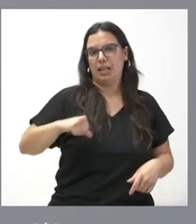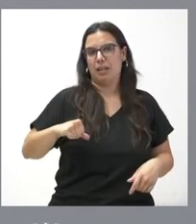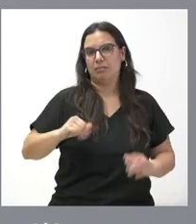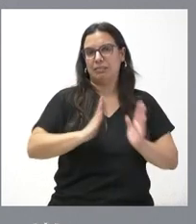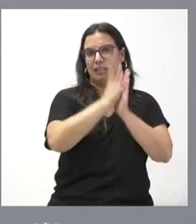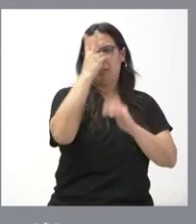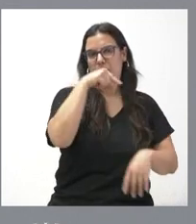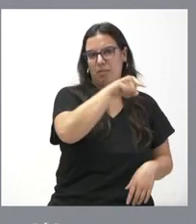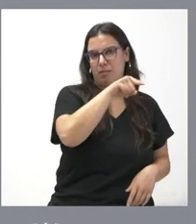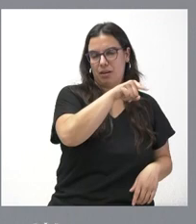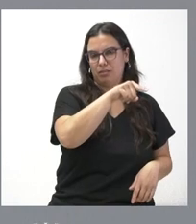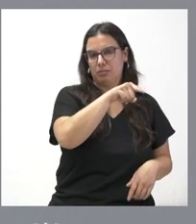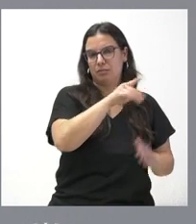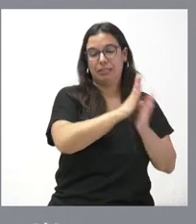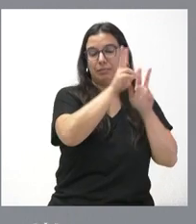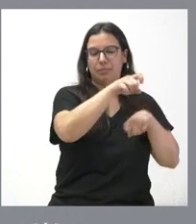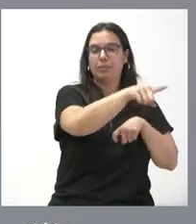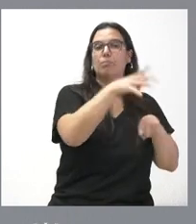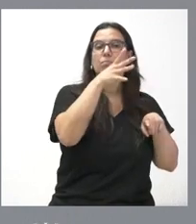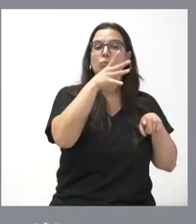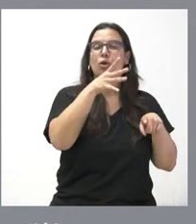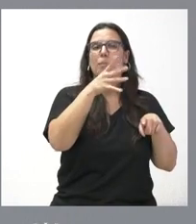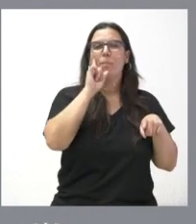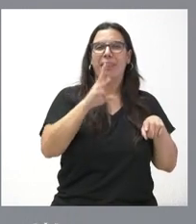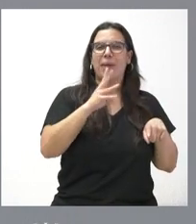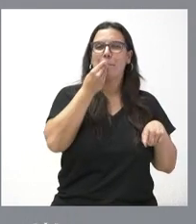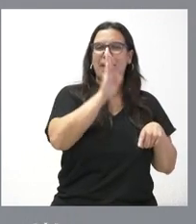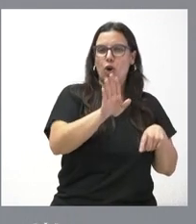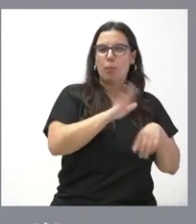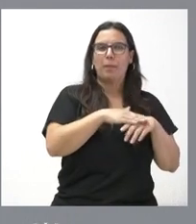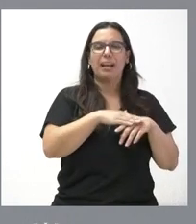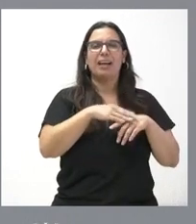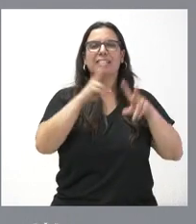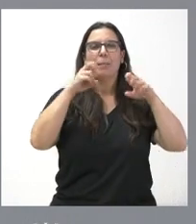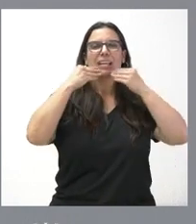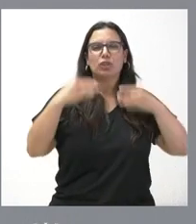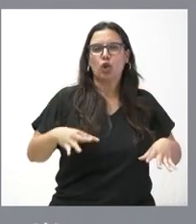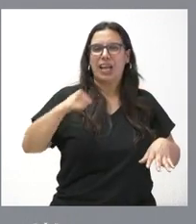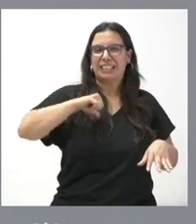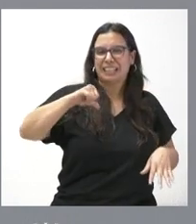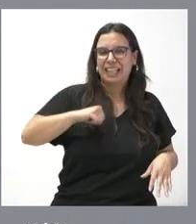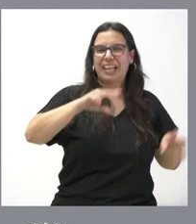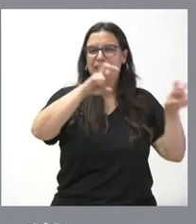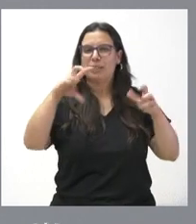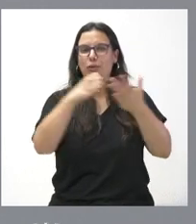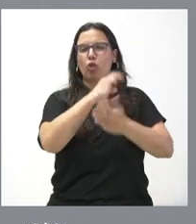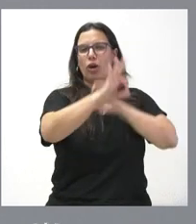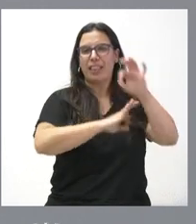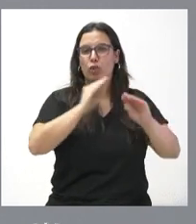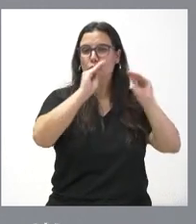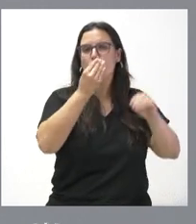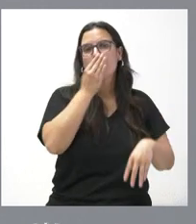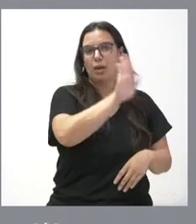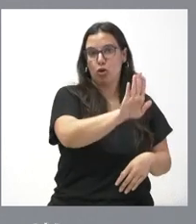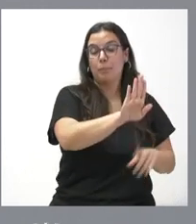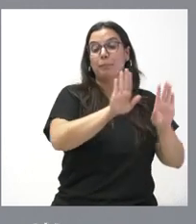en el próximo ejercicio, porque parece más útil a efecto de tratamiento de historias clínicas y otro tipo de cuestiones. Pero, en definitiva, lo